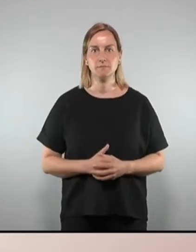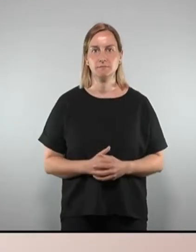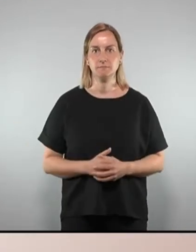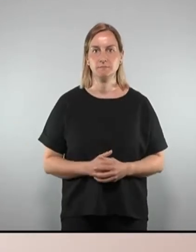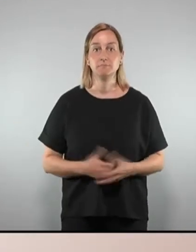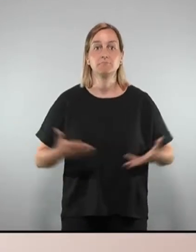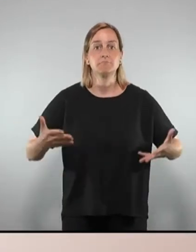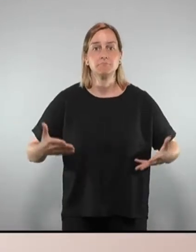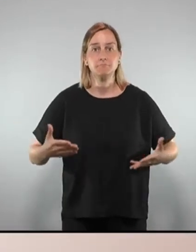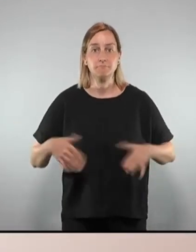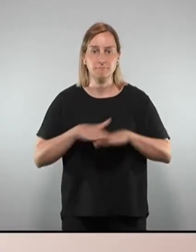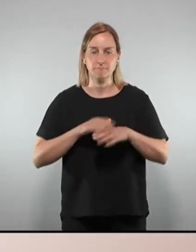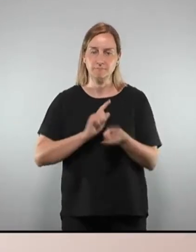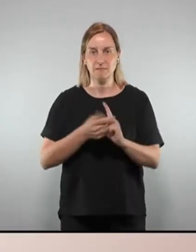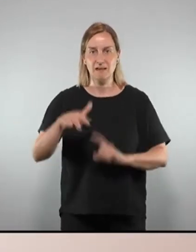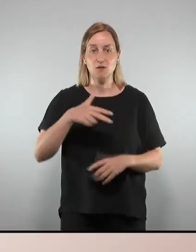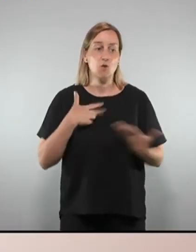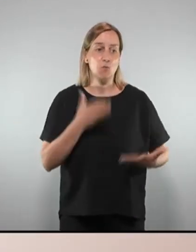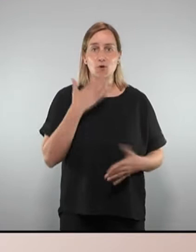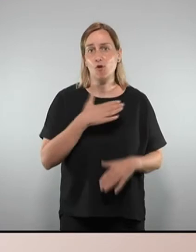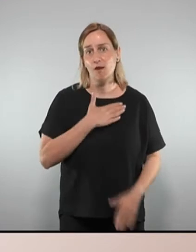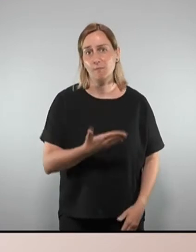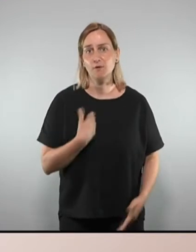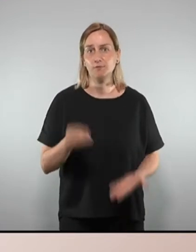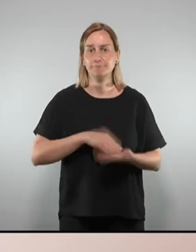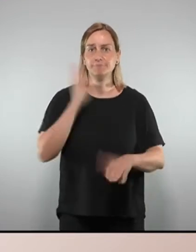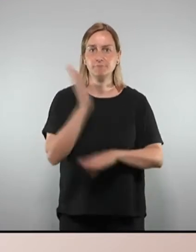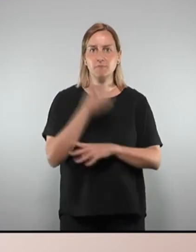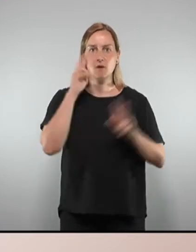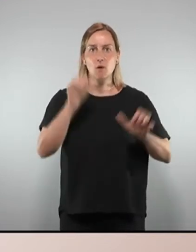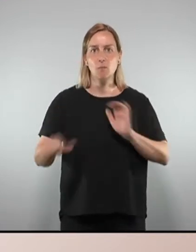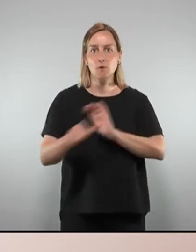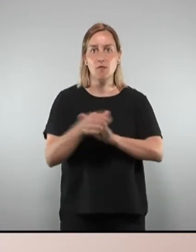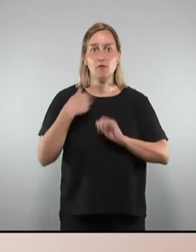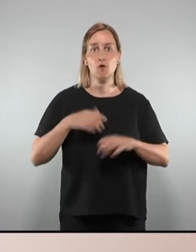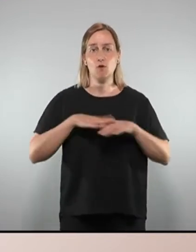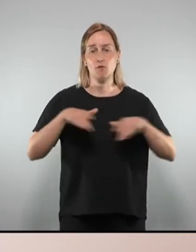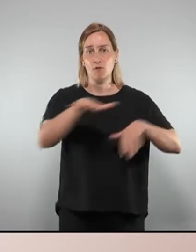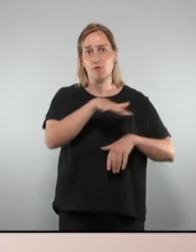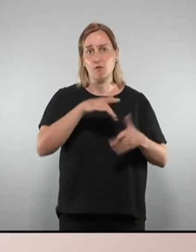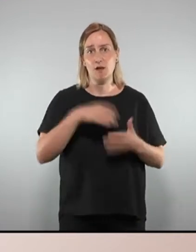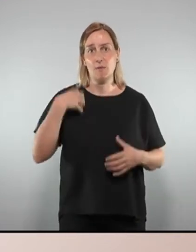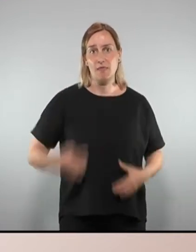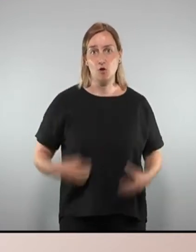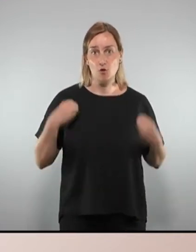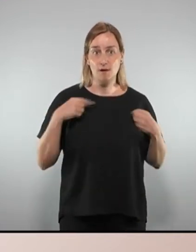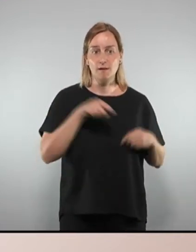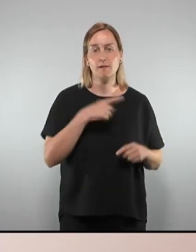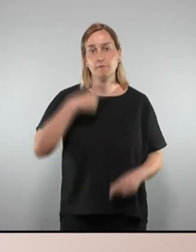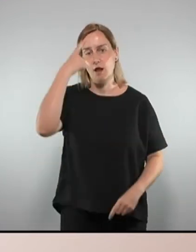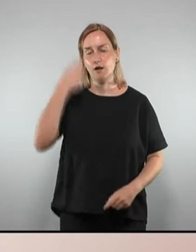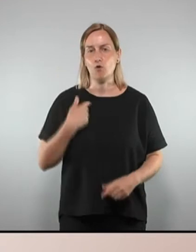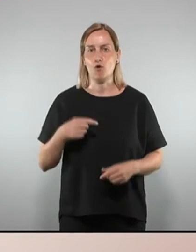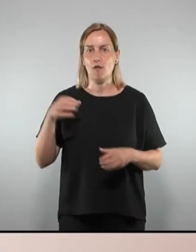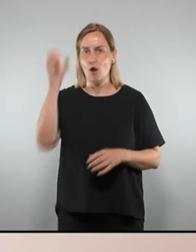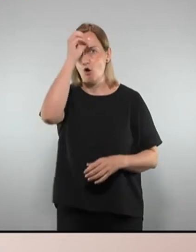Bueno, lamento y aprovecho la ocasión primero para condenar la violación de una mujer en una vivienda de Badalona y recordar la postura de voz que